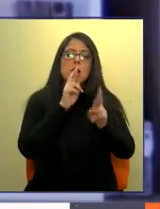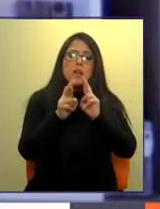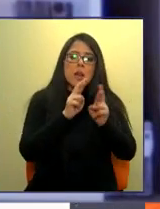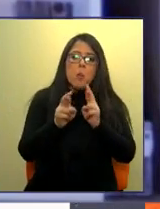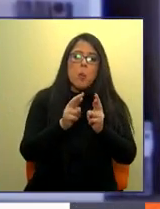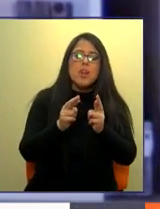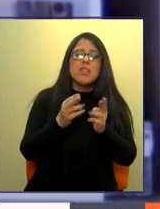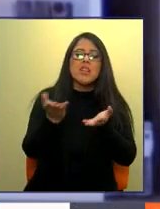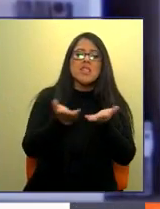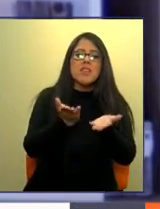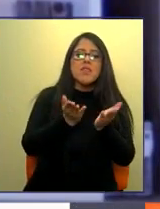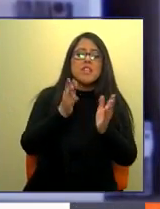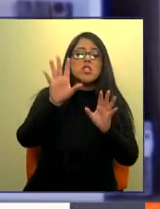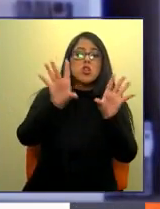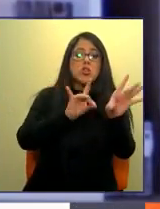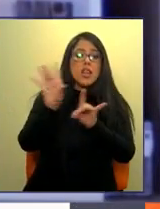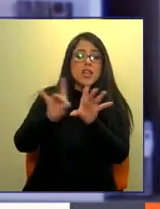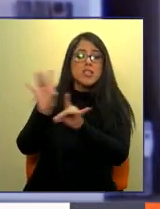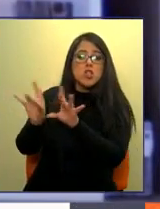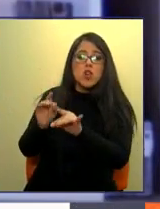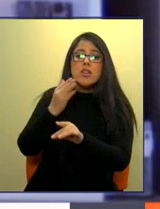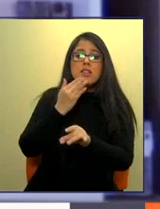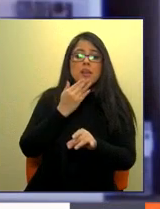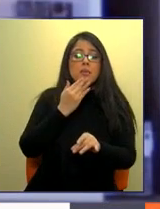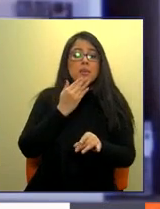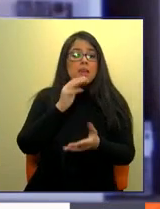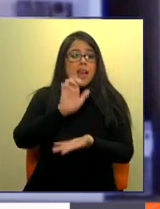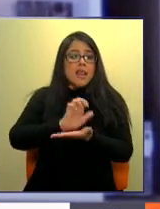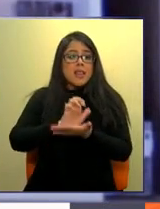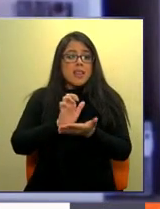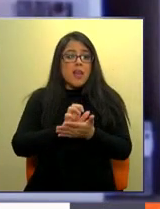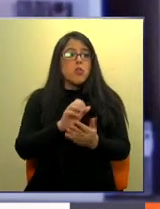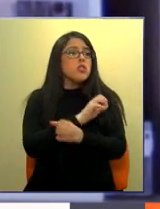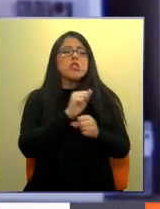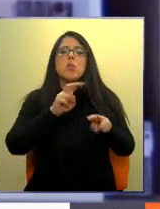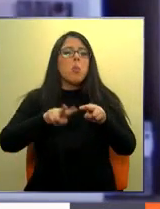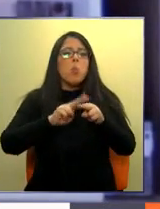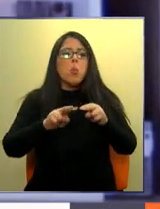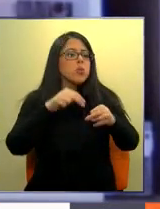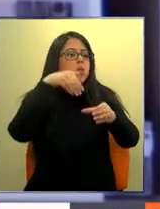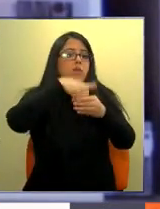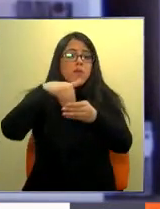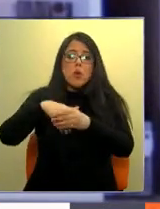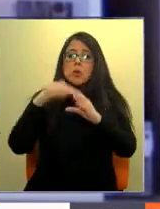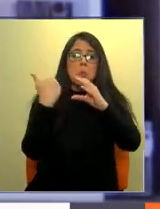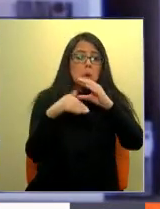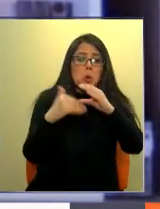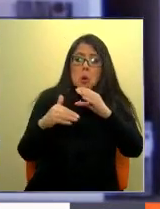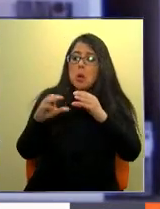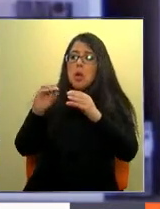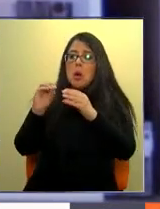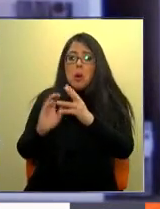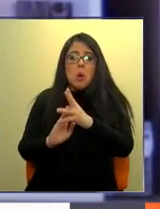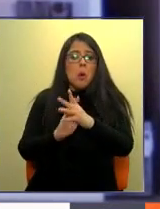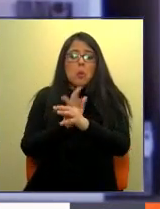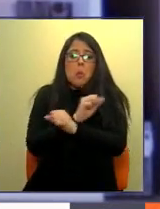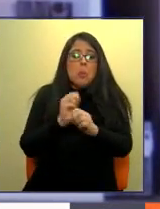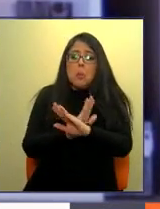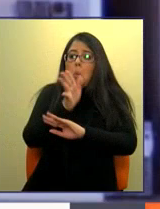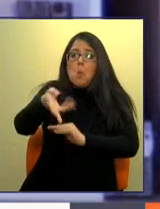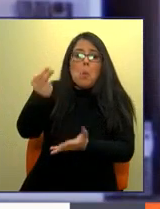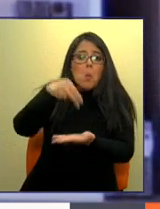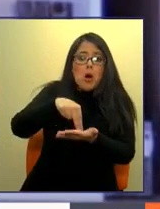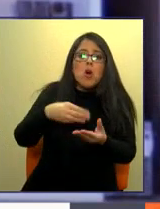imposible votar por dos días, es imposible hacer votos por correo. Bueno, la realidad entonces es que no hay voluntad de asegurar las